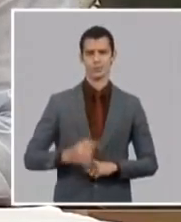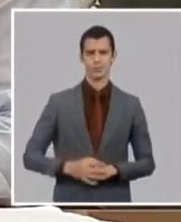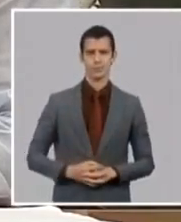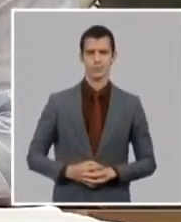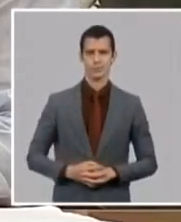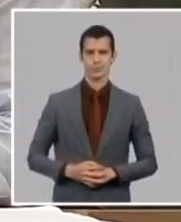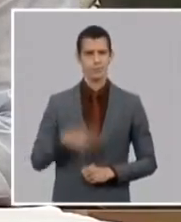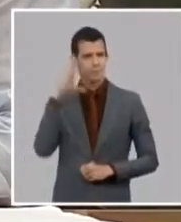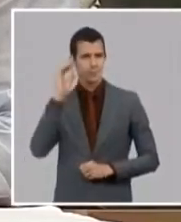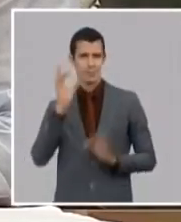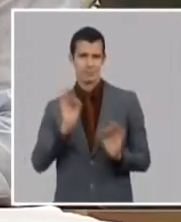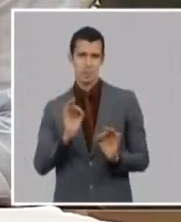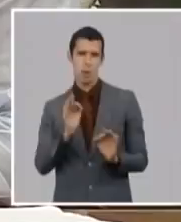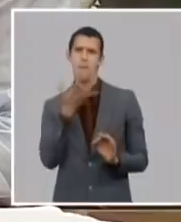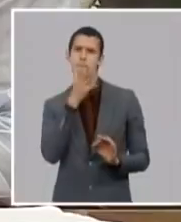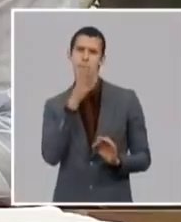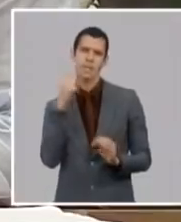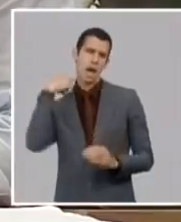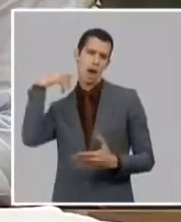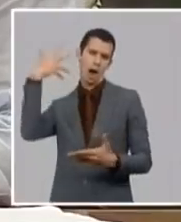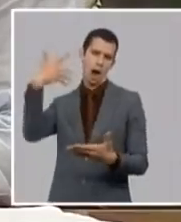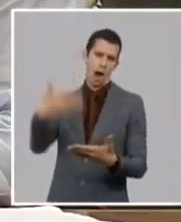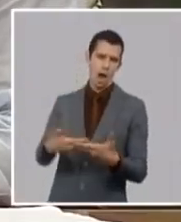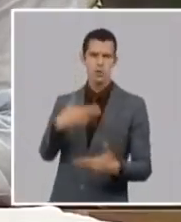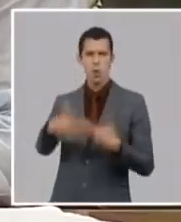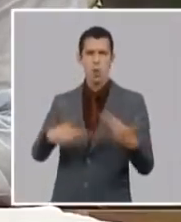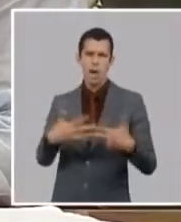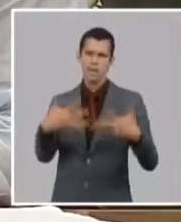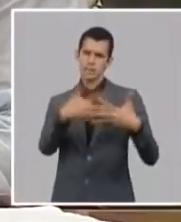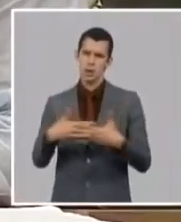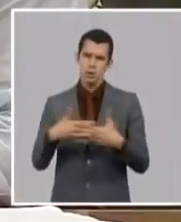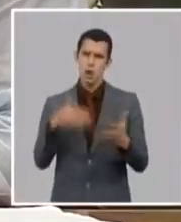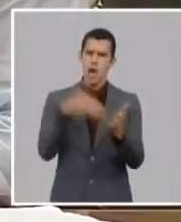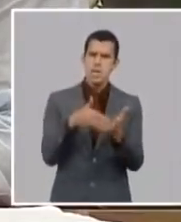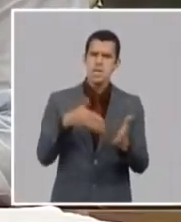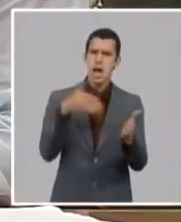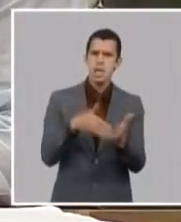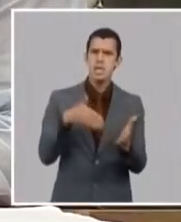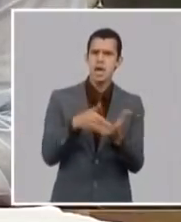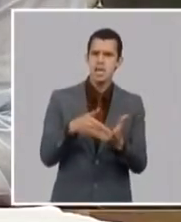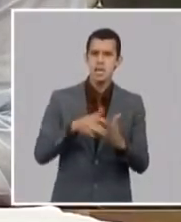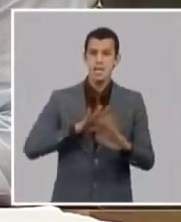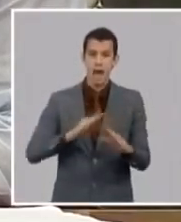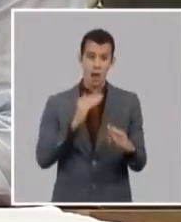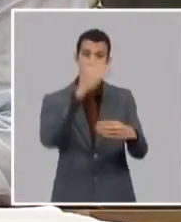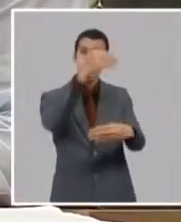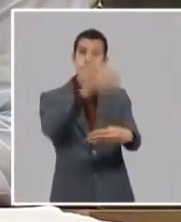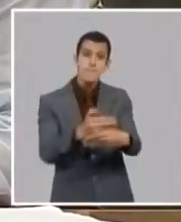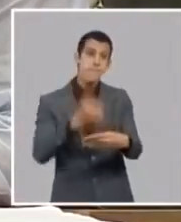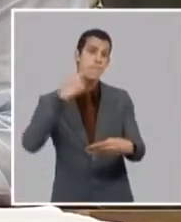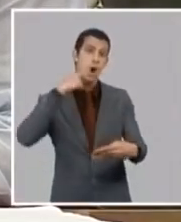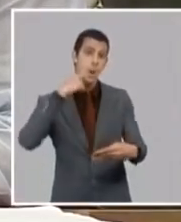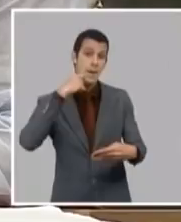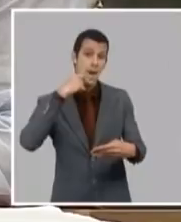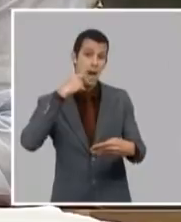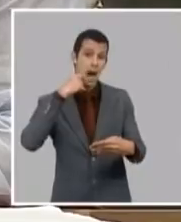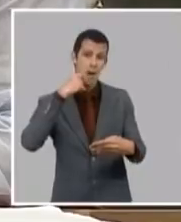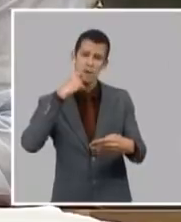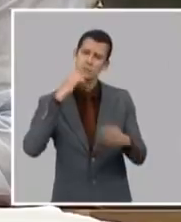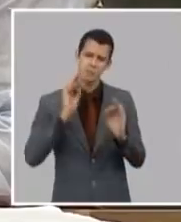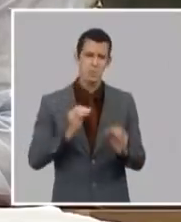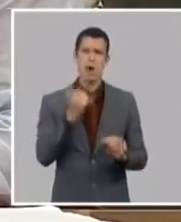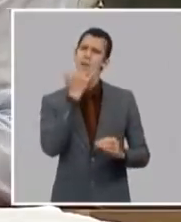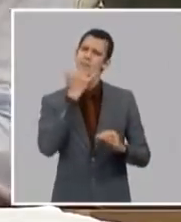y yo creo que ya a partir de este análisis podemos decir que es Cuba hoy en estas horas en tiempo real